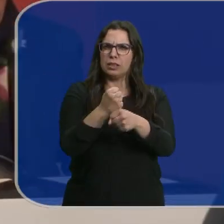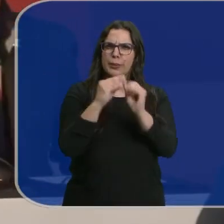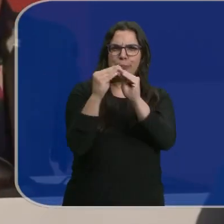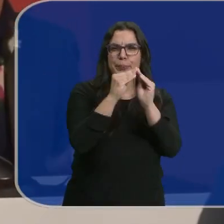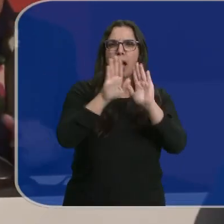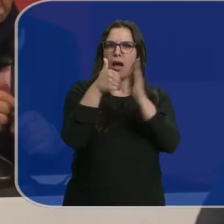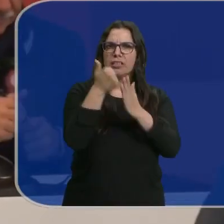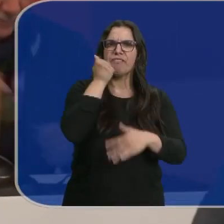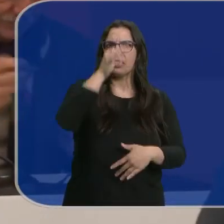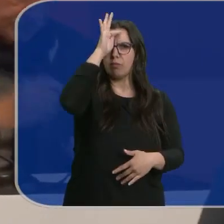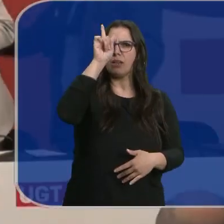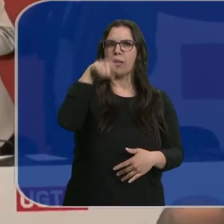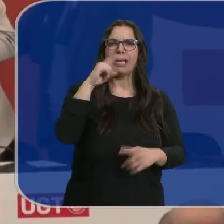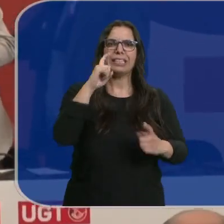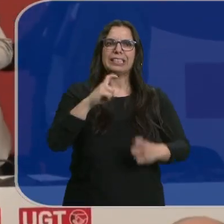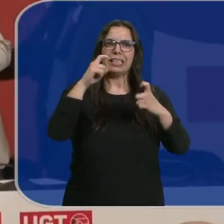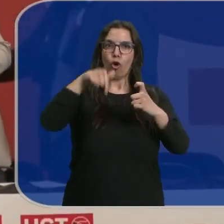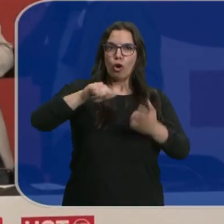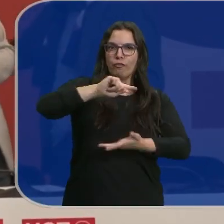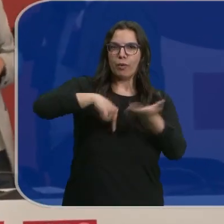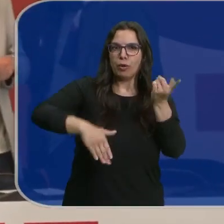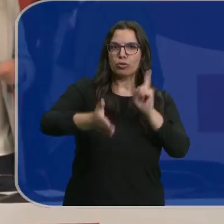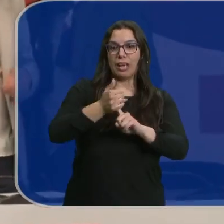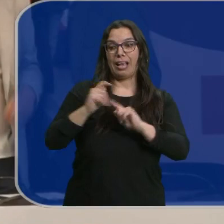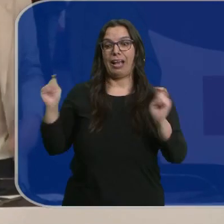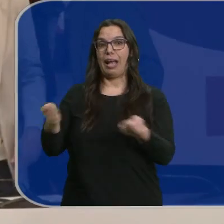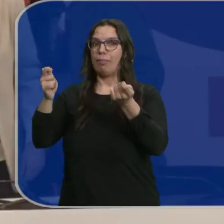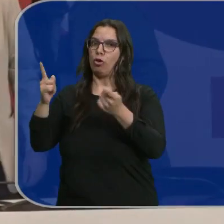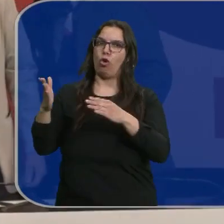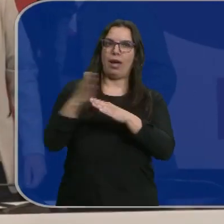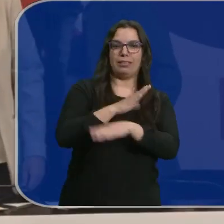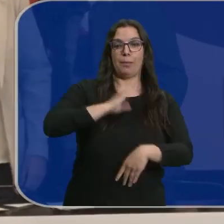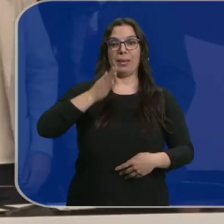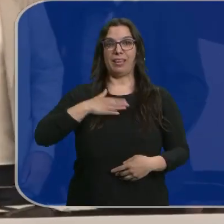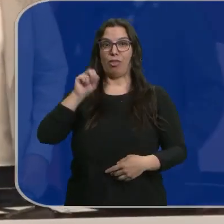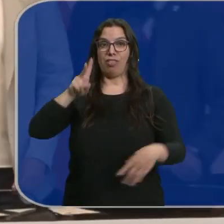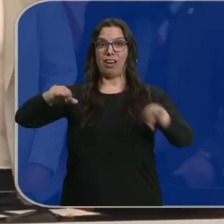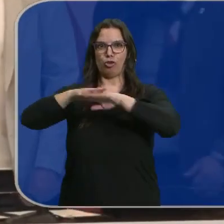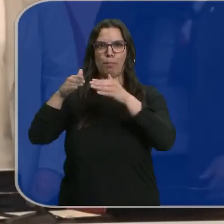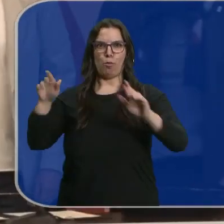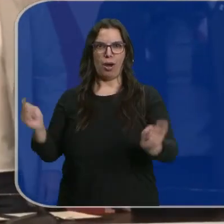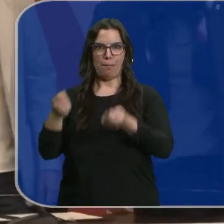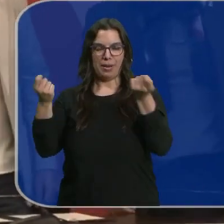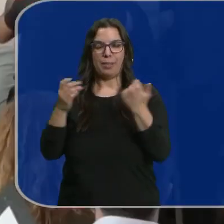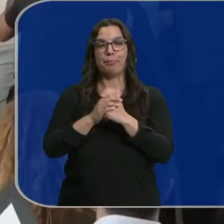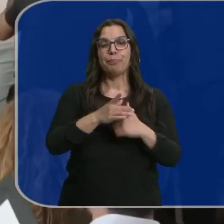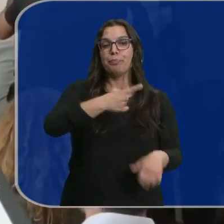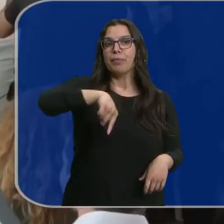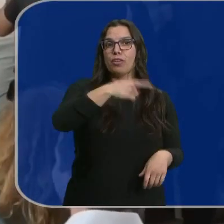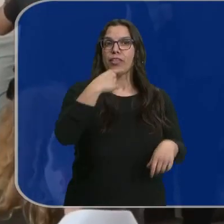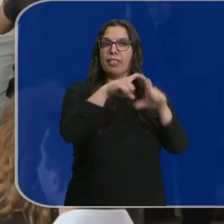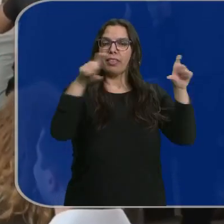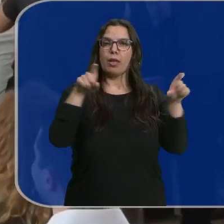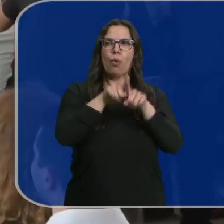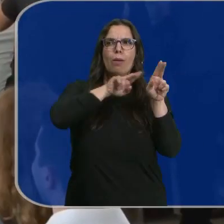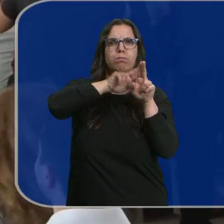incluso los fines de semana, para conseguir llegar a la firma de hoy antes de que comience la campaña electoral mañana a las 12 de la noche. La patronal ha sido clara, no se trata